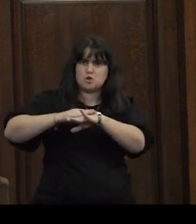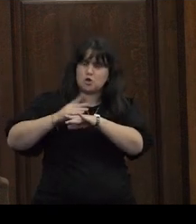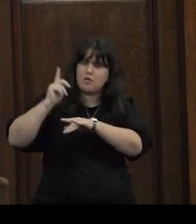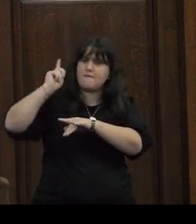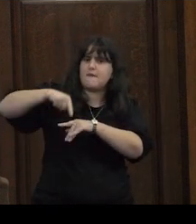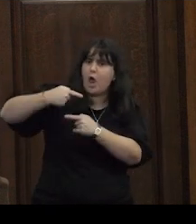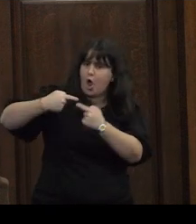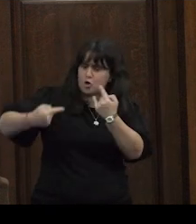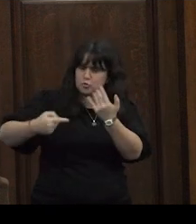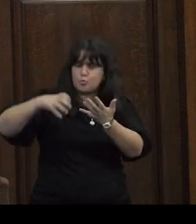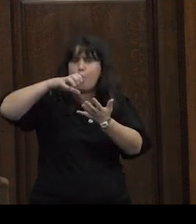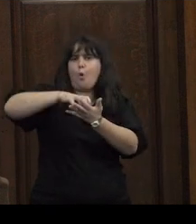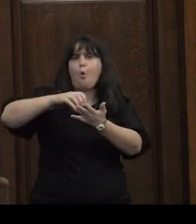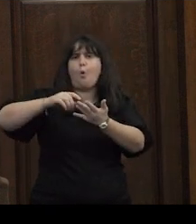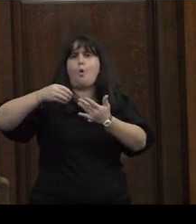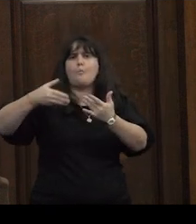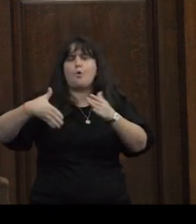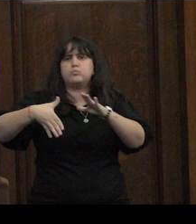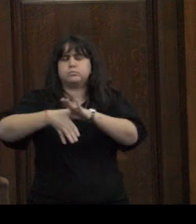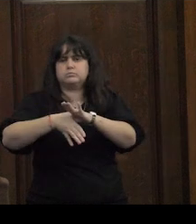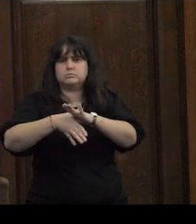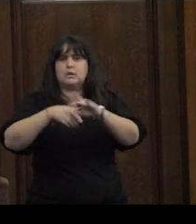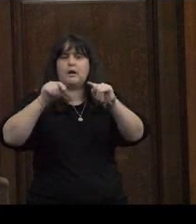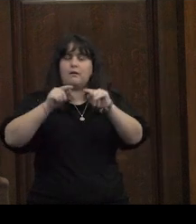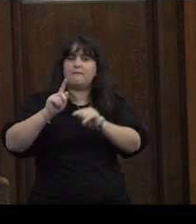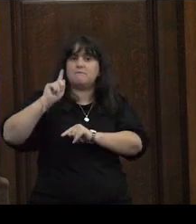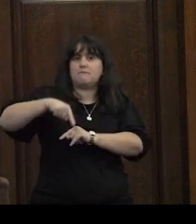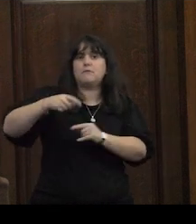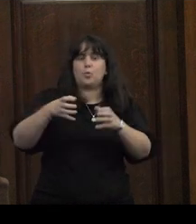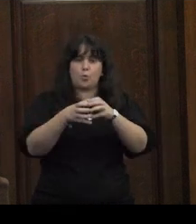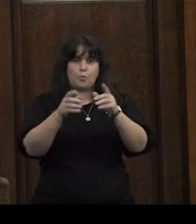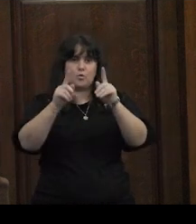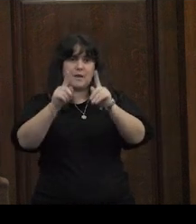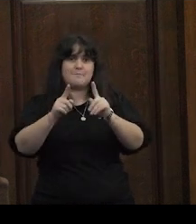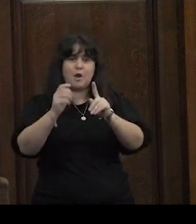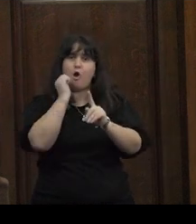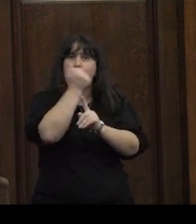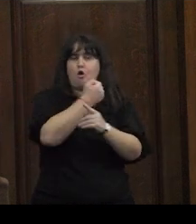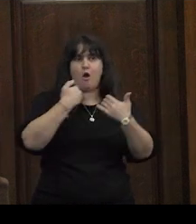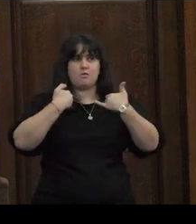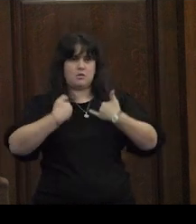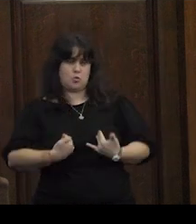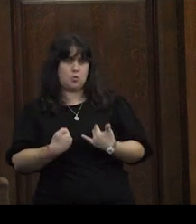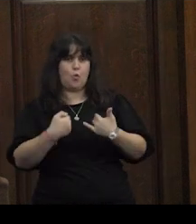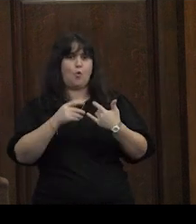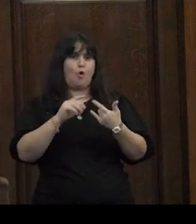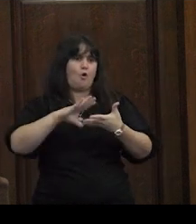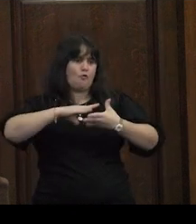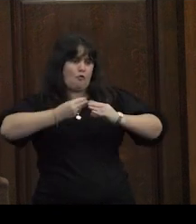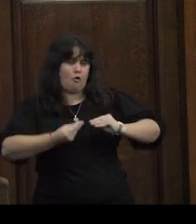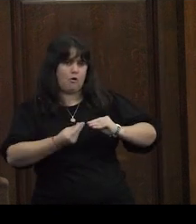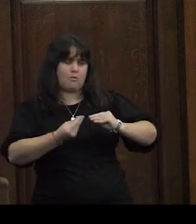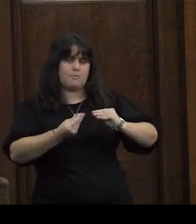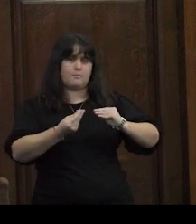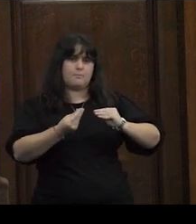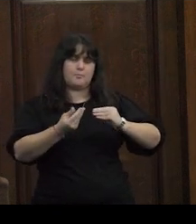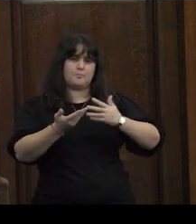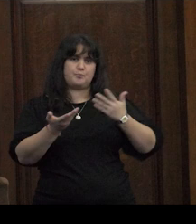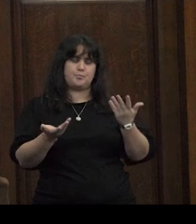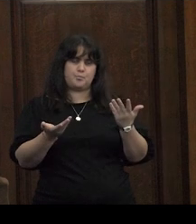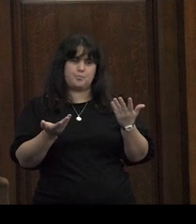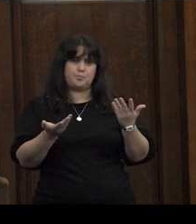emergencia de lugares comunes que han aparecido un conjunto de códigos de conducta de catálogos